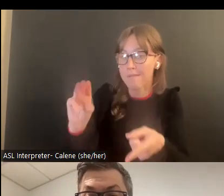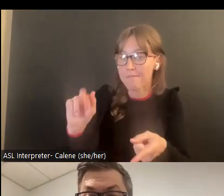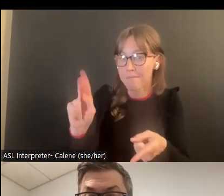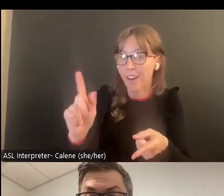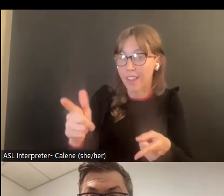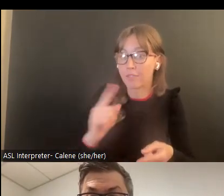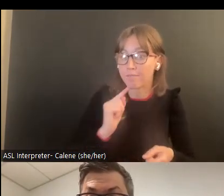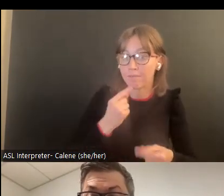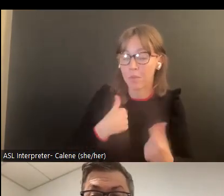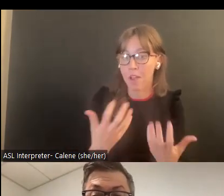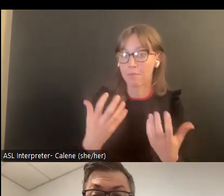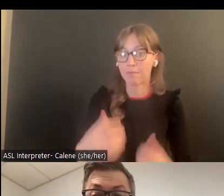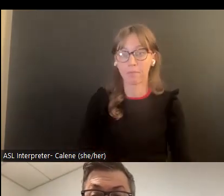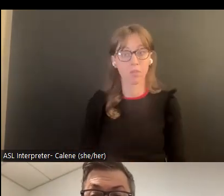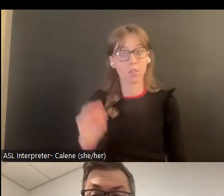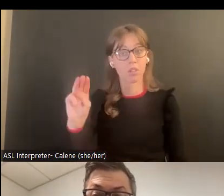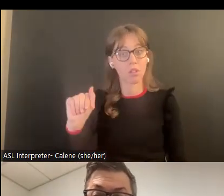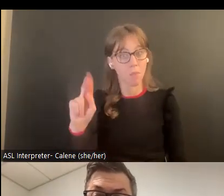Pero puedo hablar contigo, Mark, después.